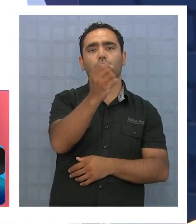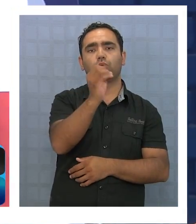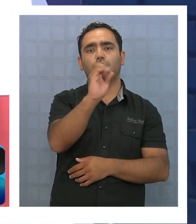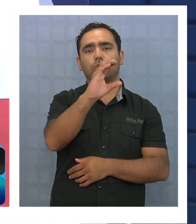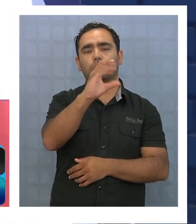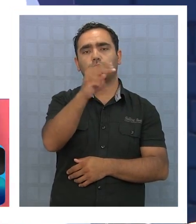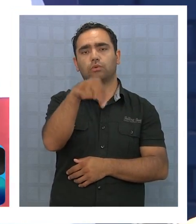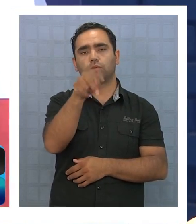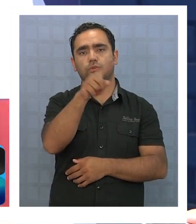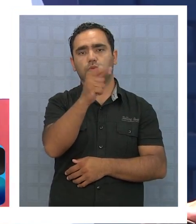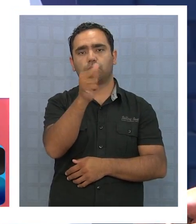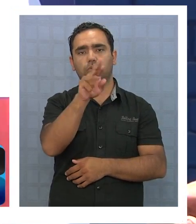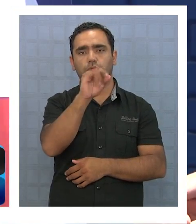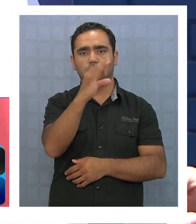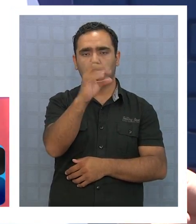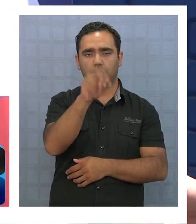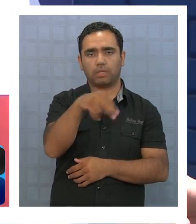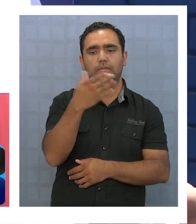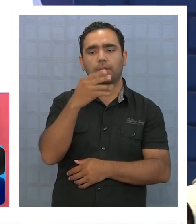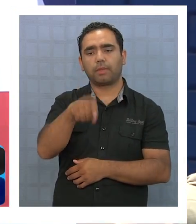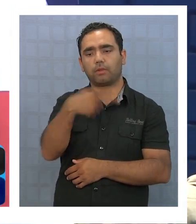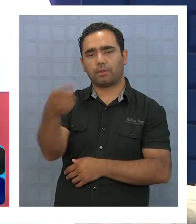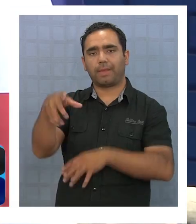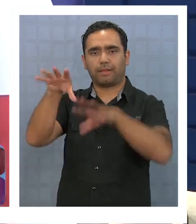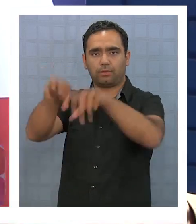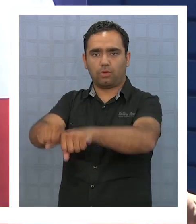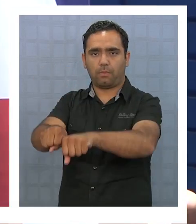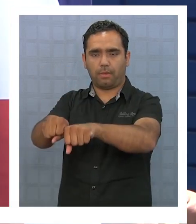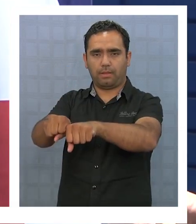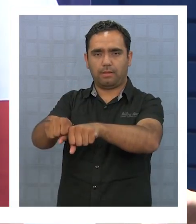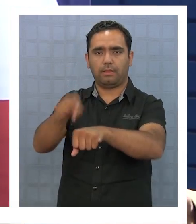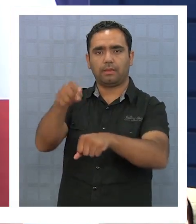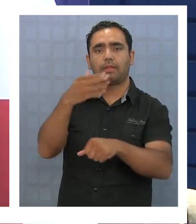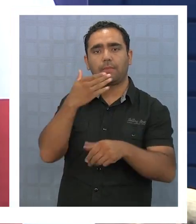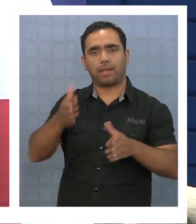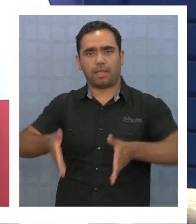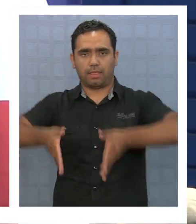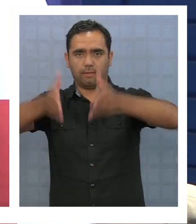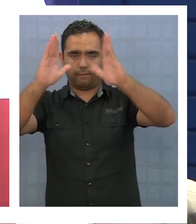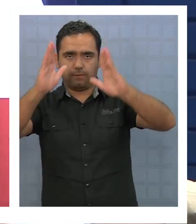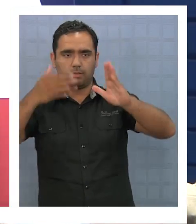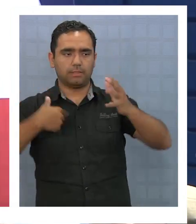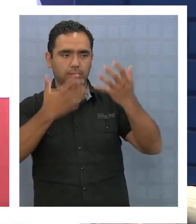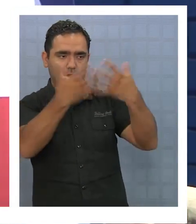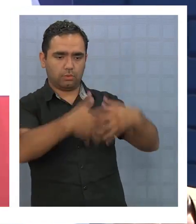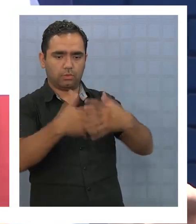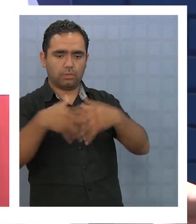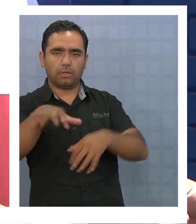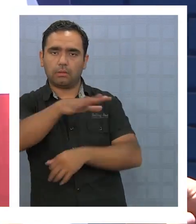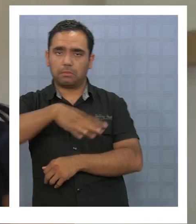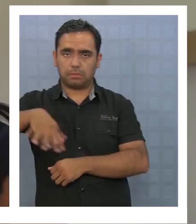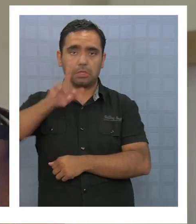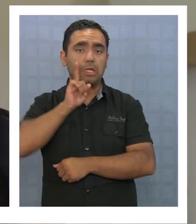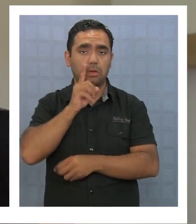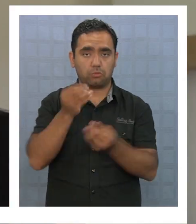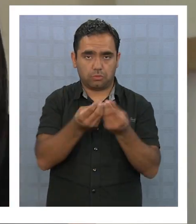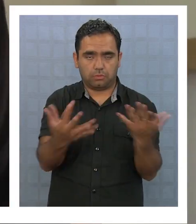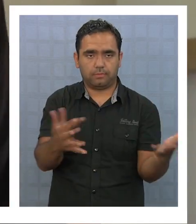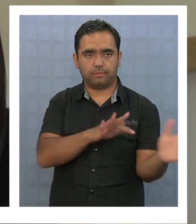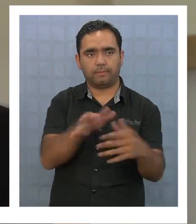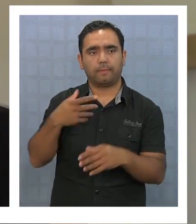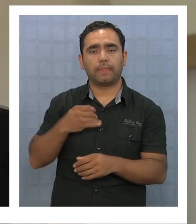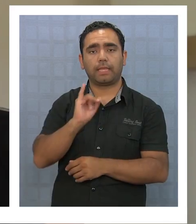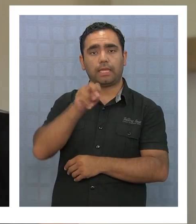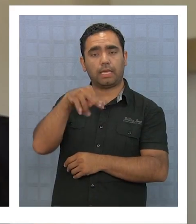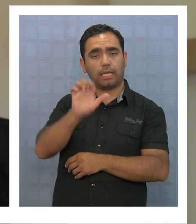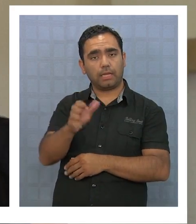una parte toma, y tiene otra parte de edificio, también un sector industrial. Entonces, un sector bien variado. Desde el INE hicieron